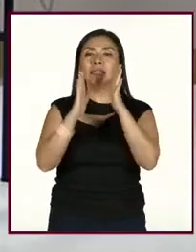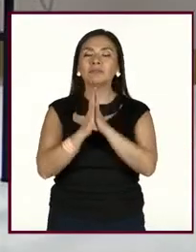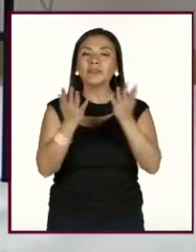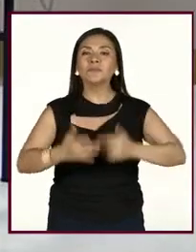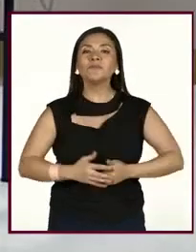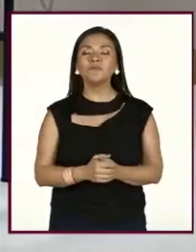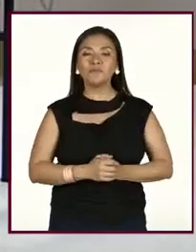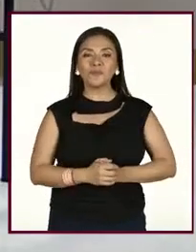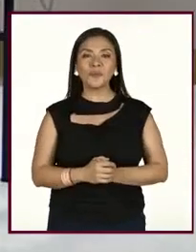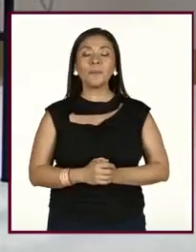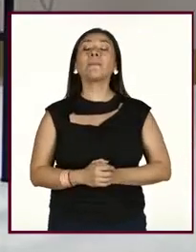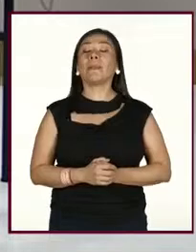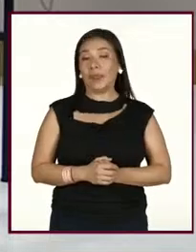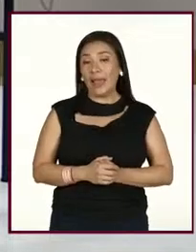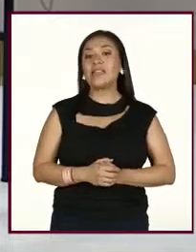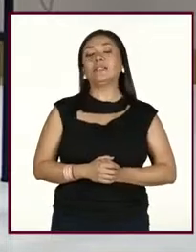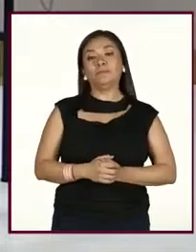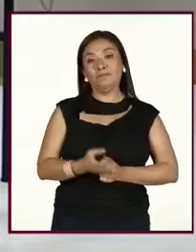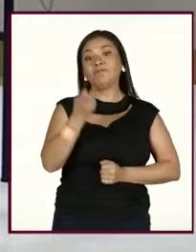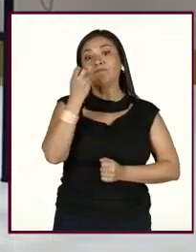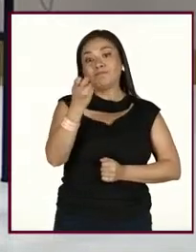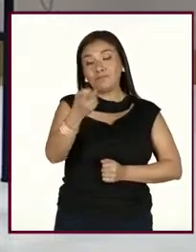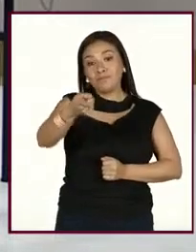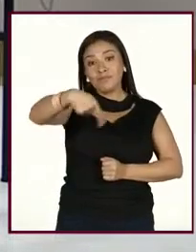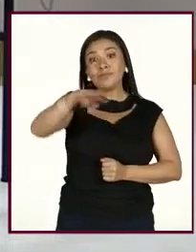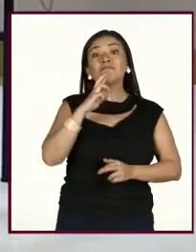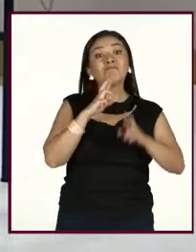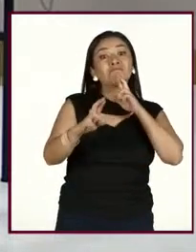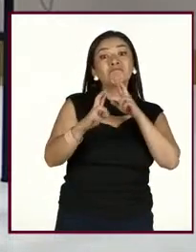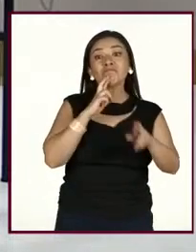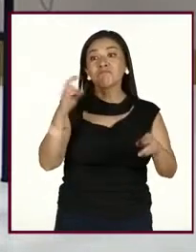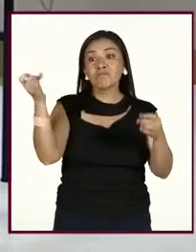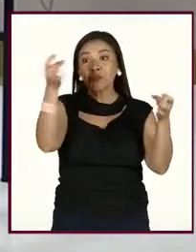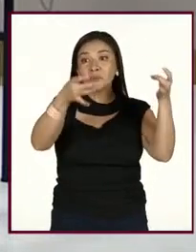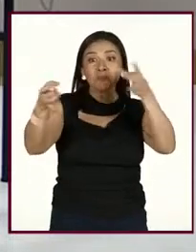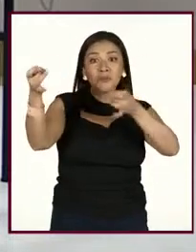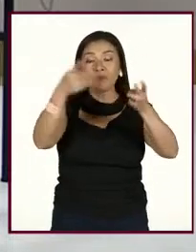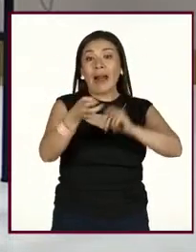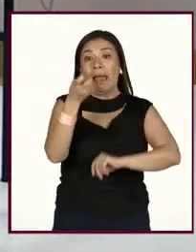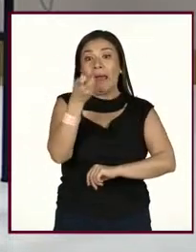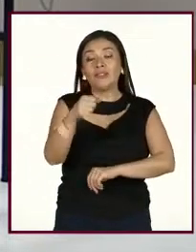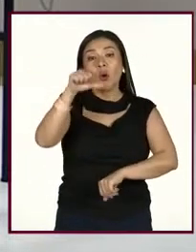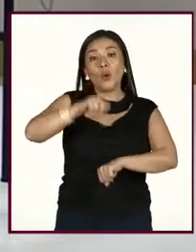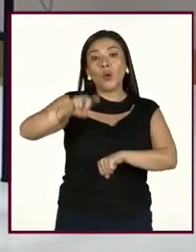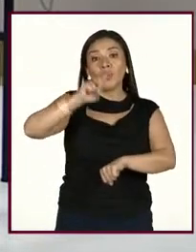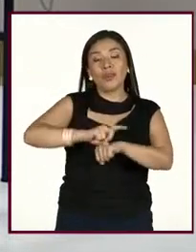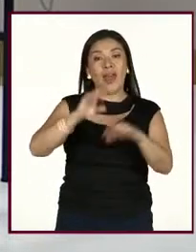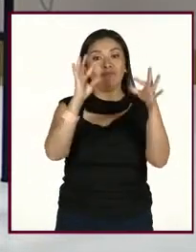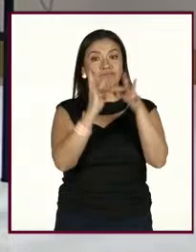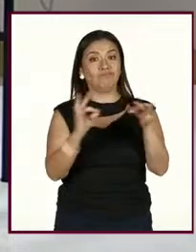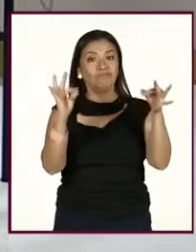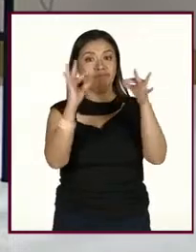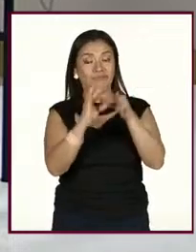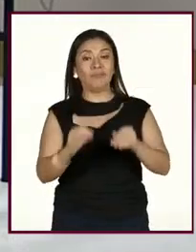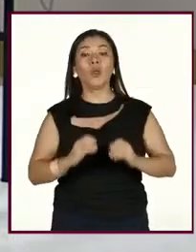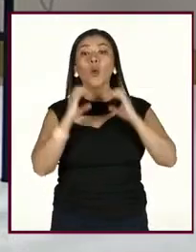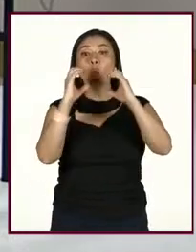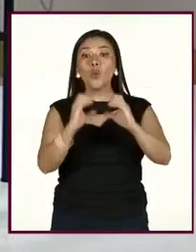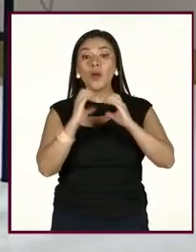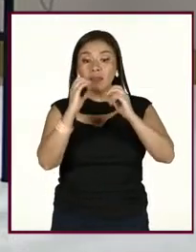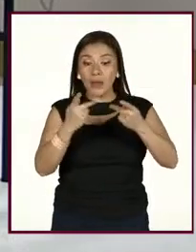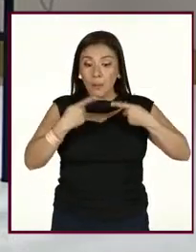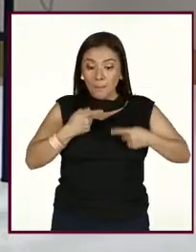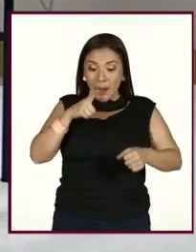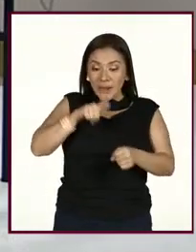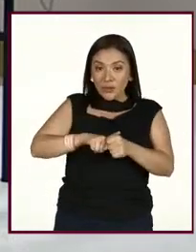Sí, pues justo todo lo que acaban de poner es lo que vamos a ver. El autocuidado